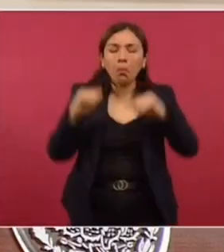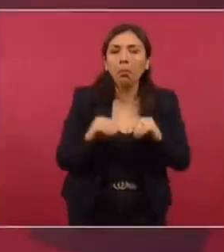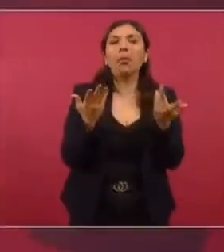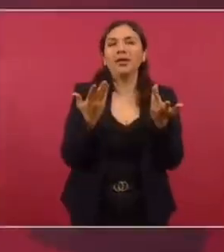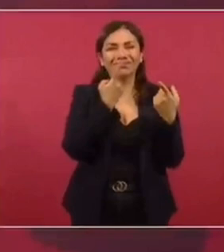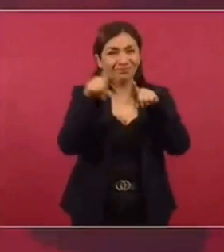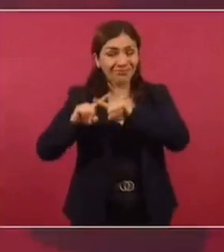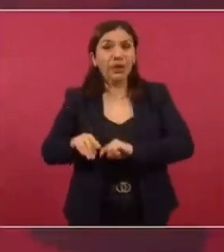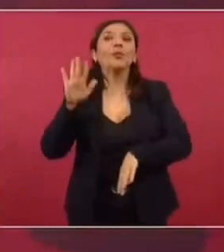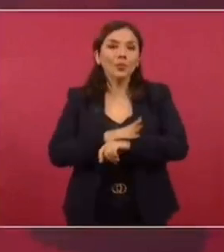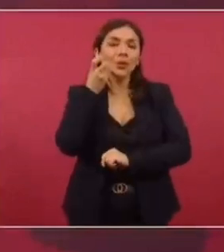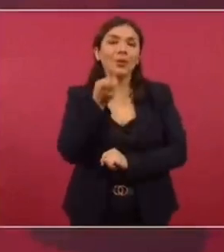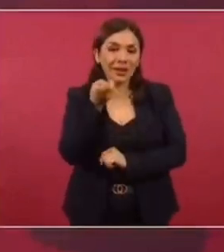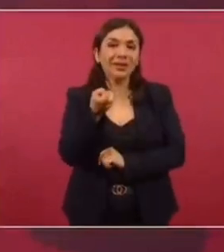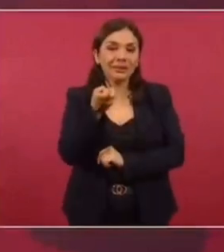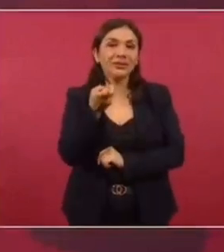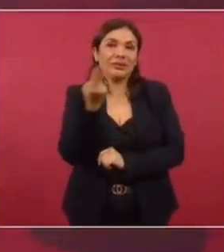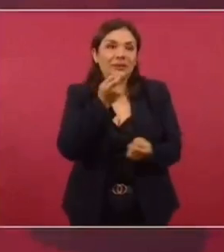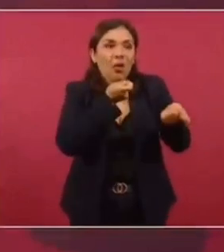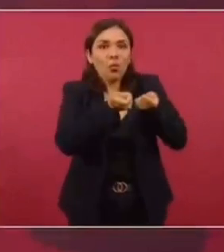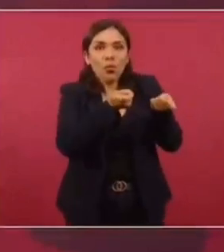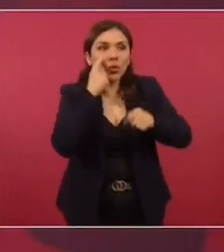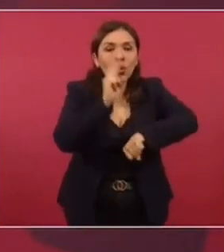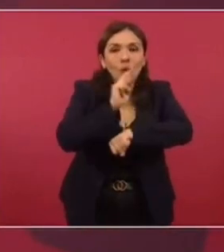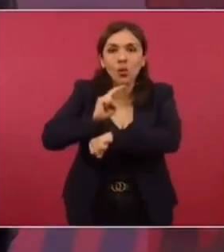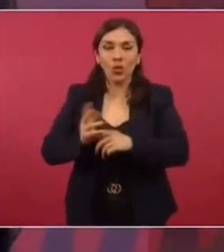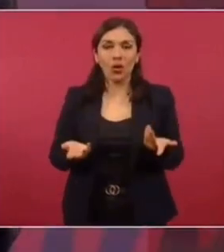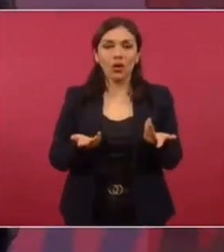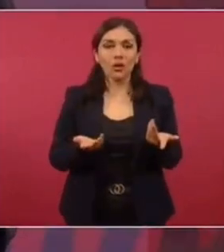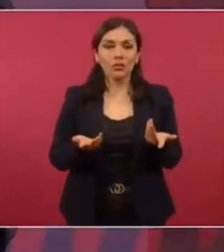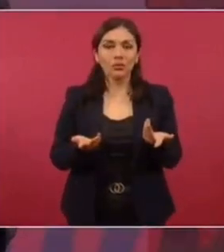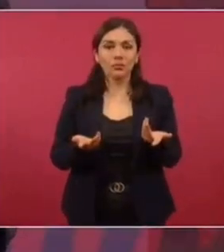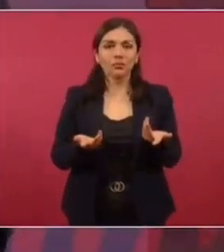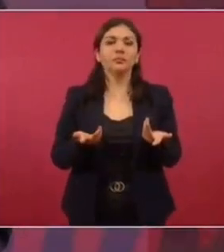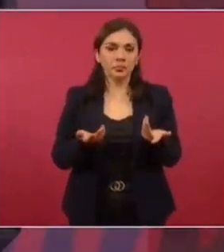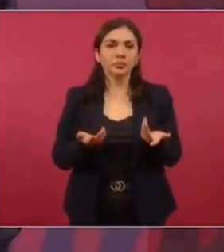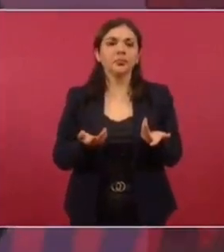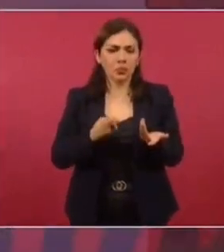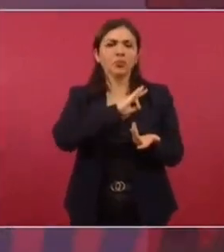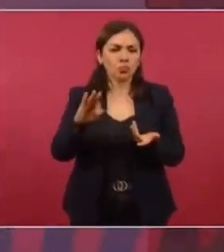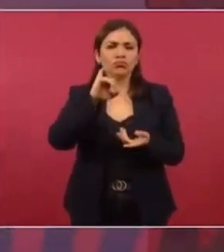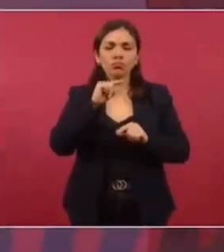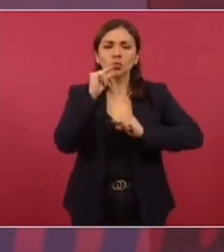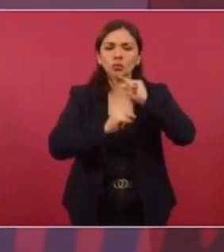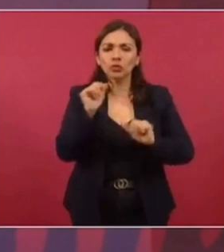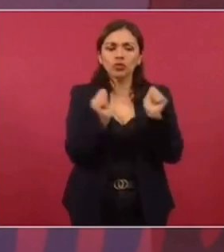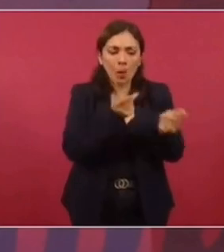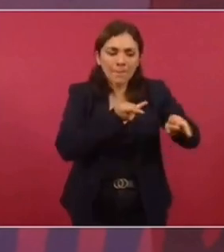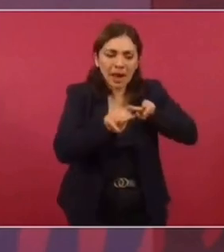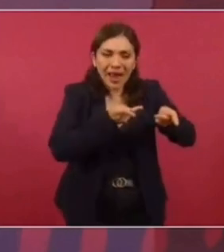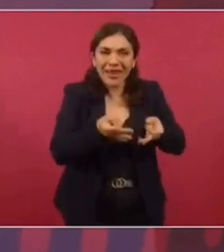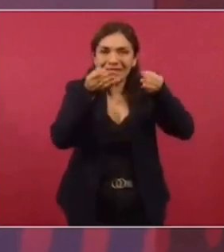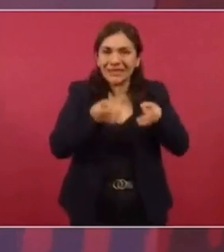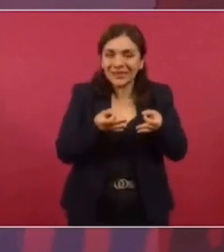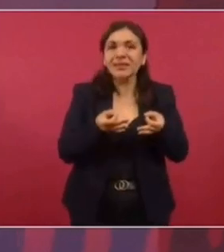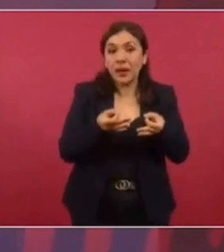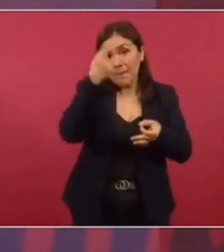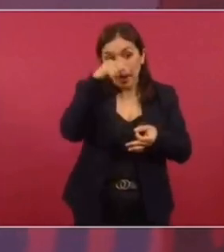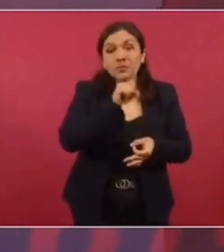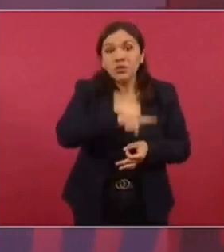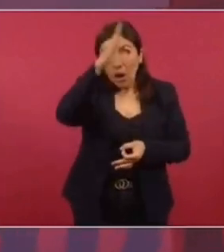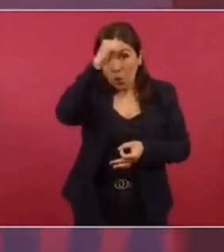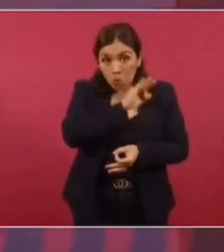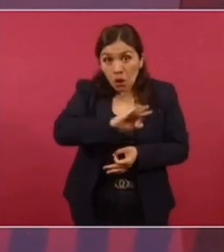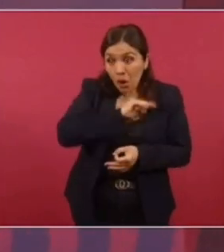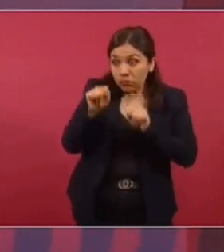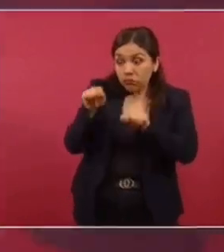Entonces, para eso es el control. Es decir, vamos planeando y que sea de acuerdo a